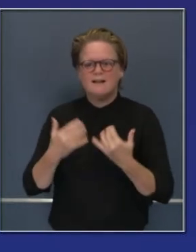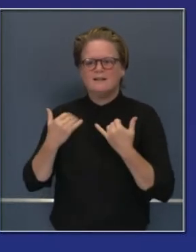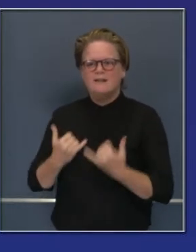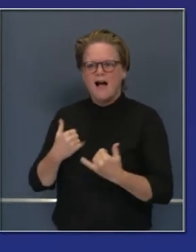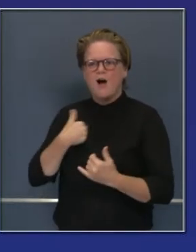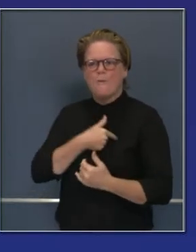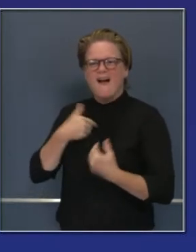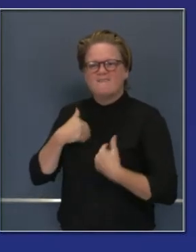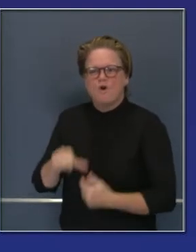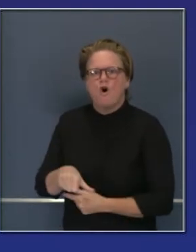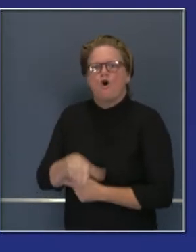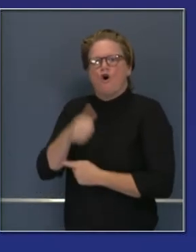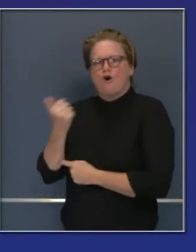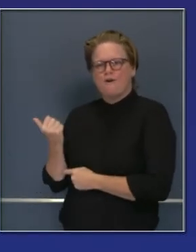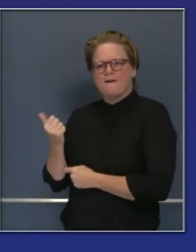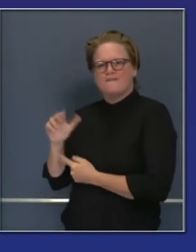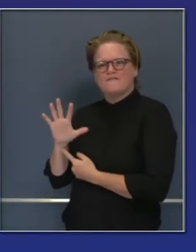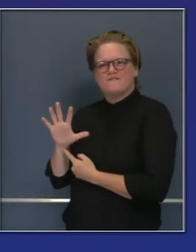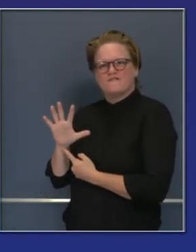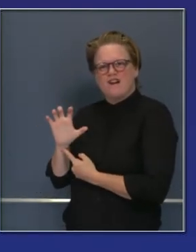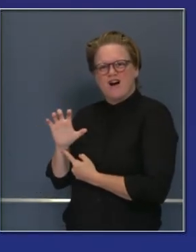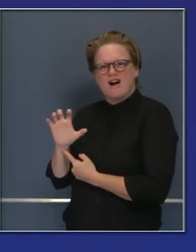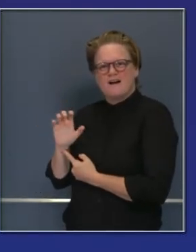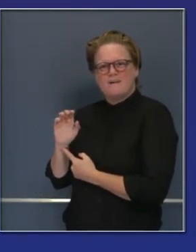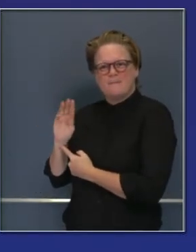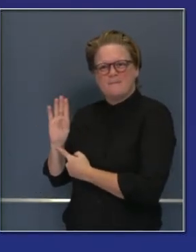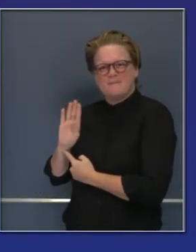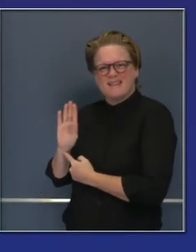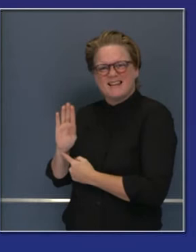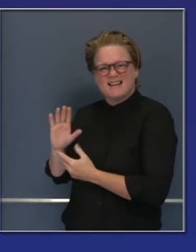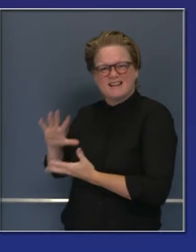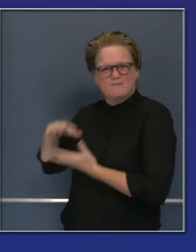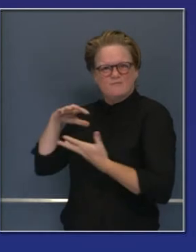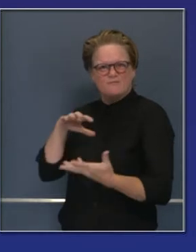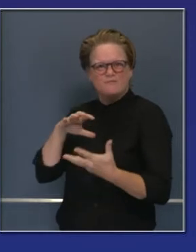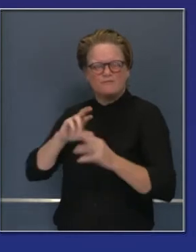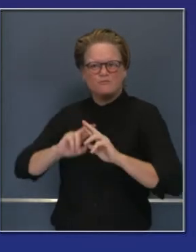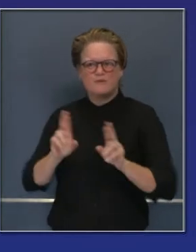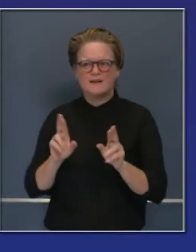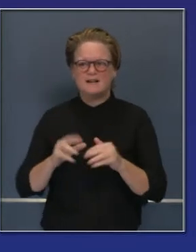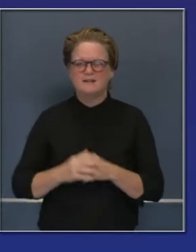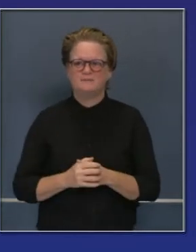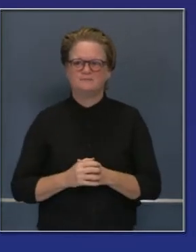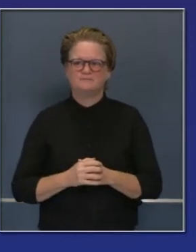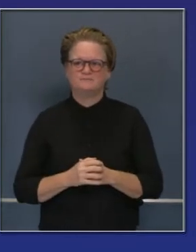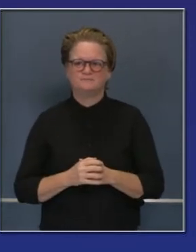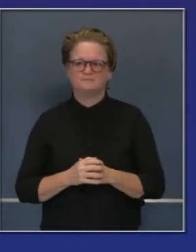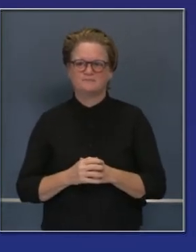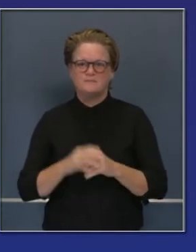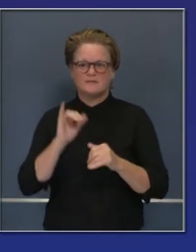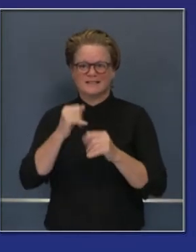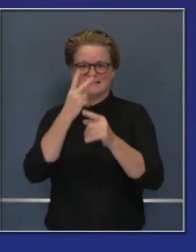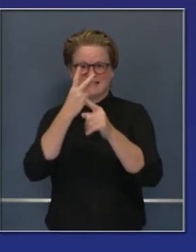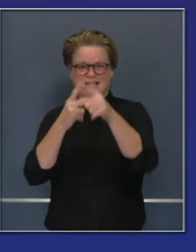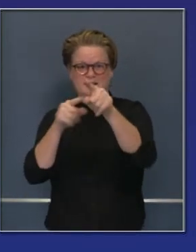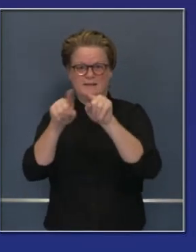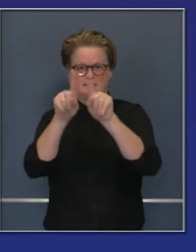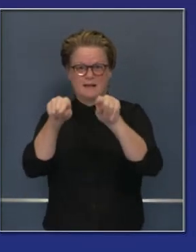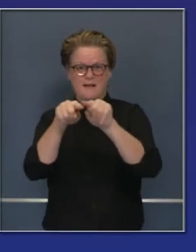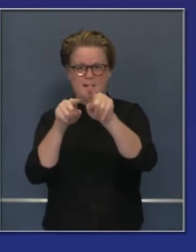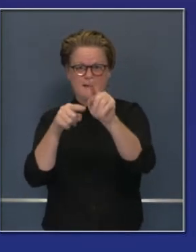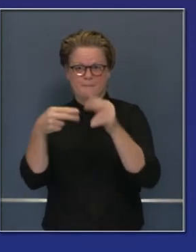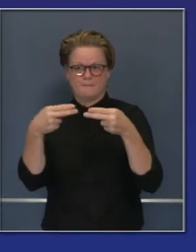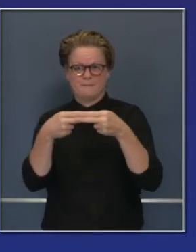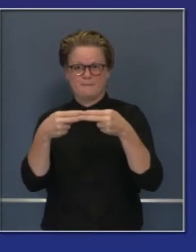500 millones que tenemos en el inventario. Esas son las que ya distribuimos. Y este plan para una economía más